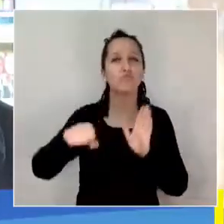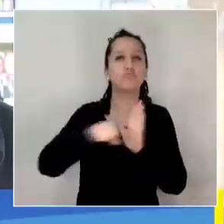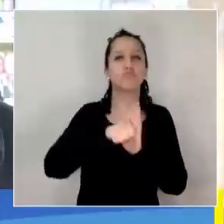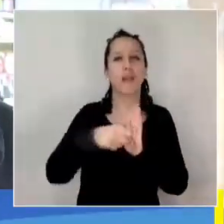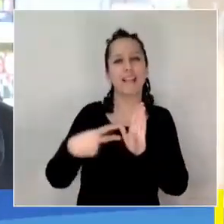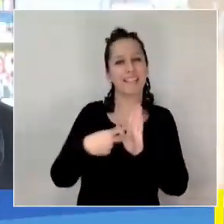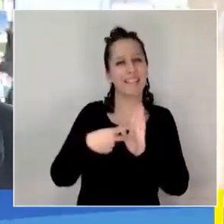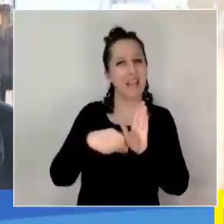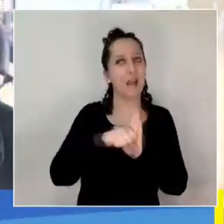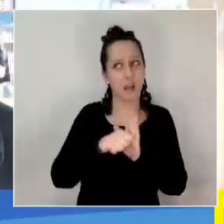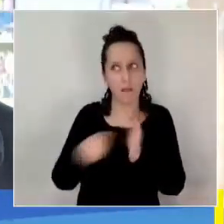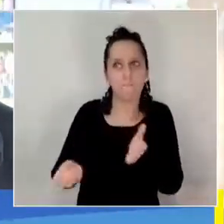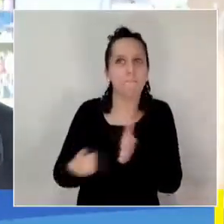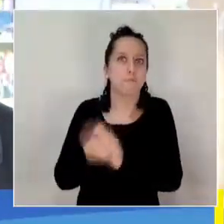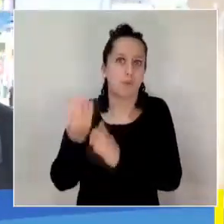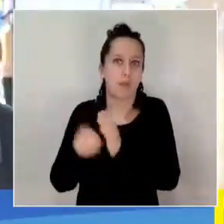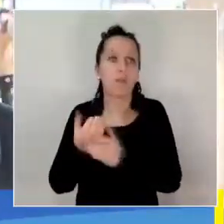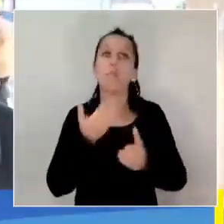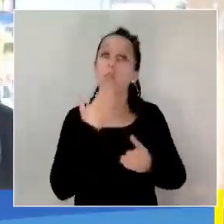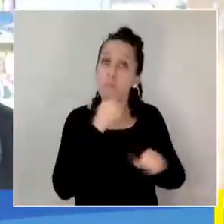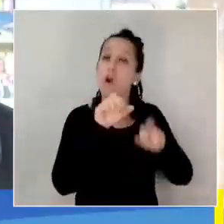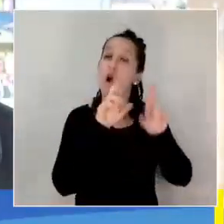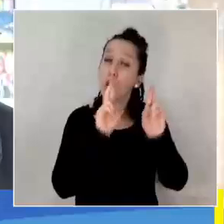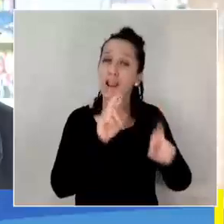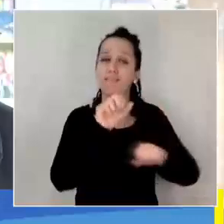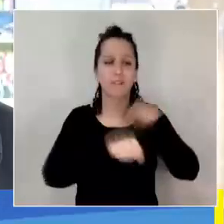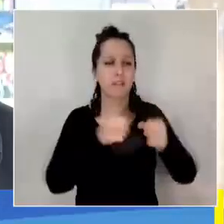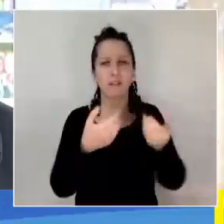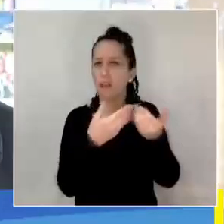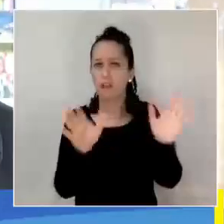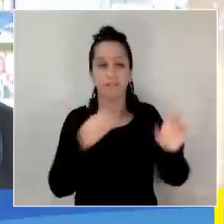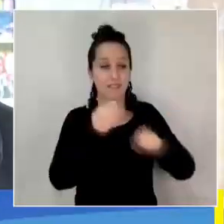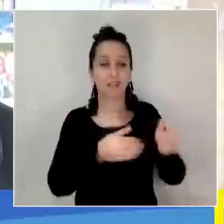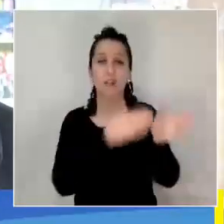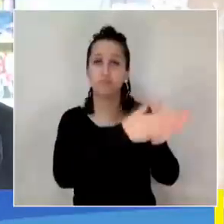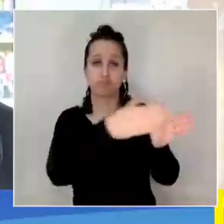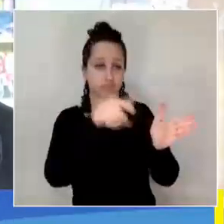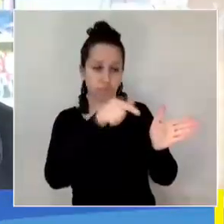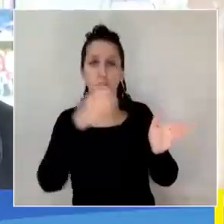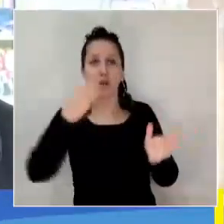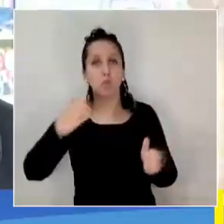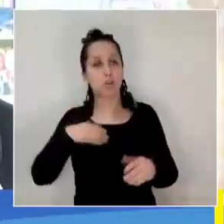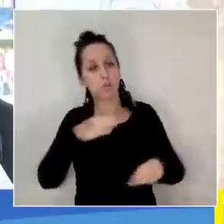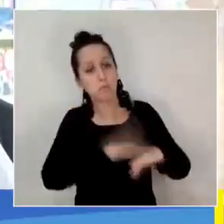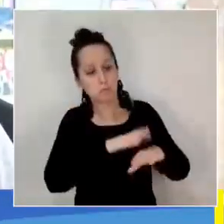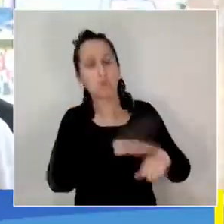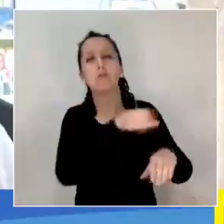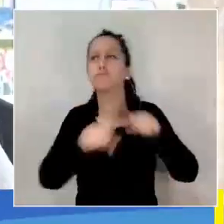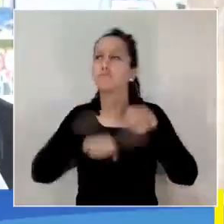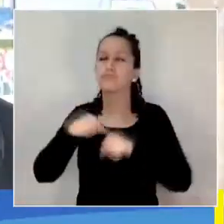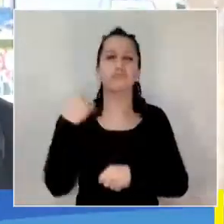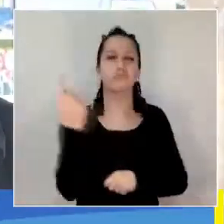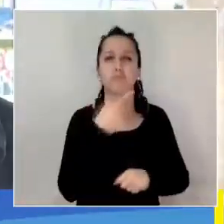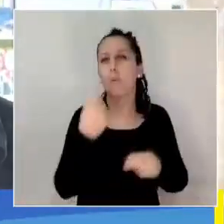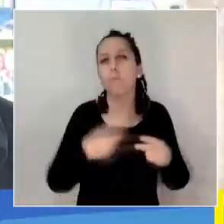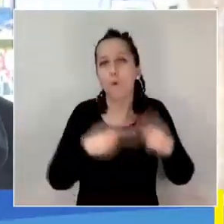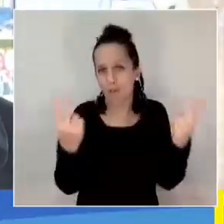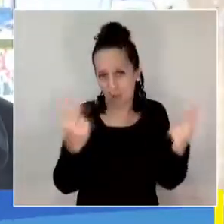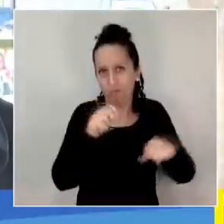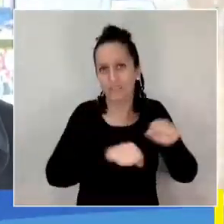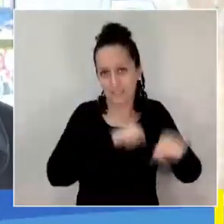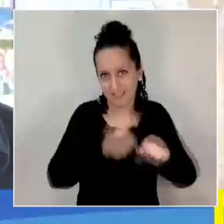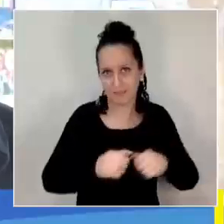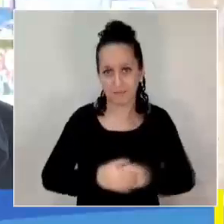también teniendo a disposición bicicletas públicas en diferentes puntos, no solo de la comuna de Concepción. No sirve de nada